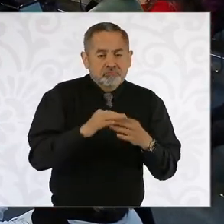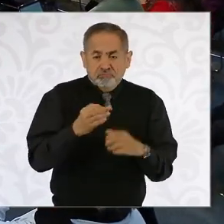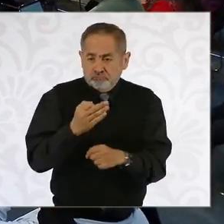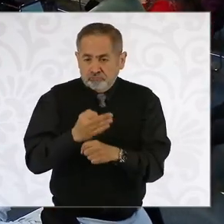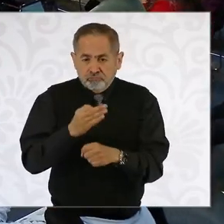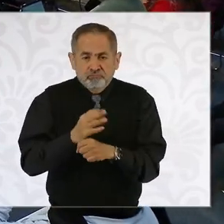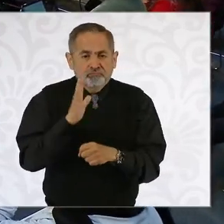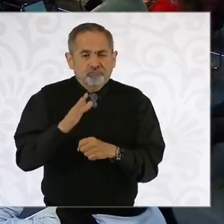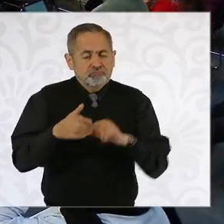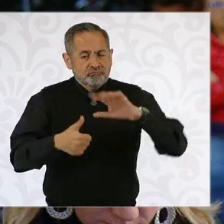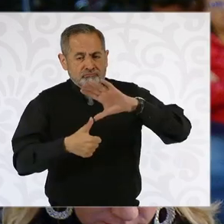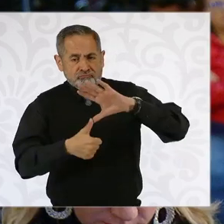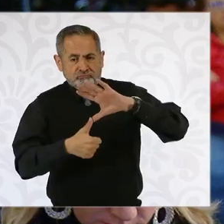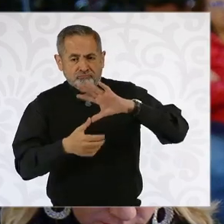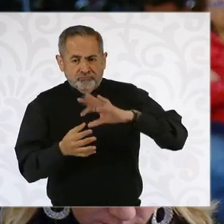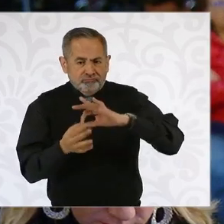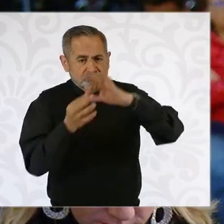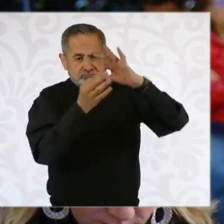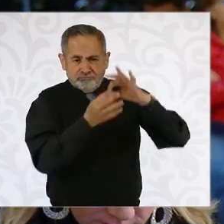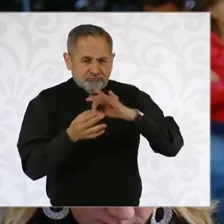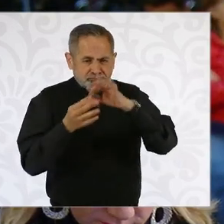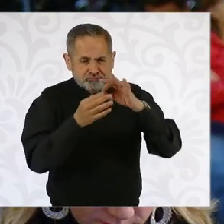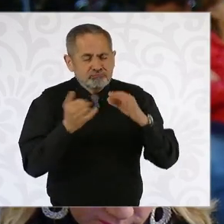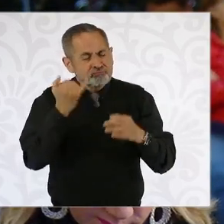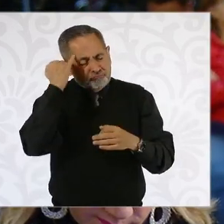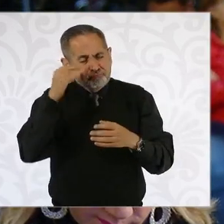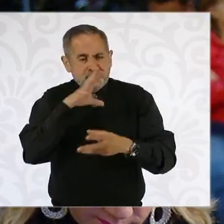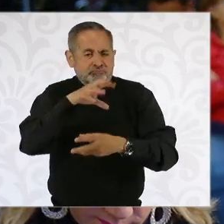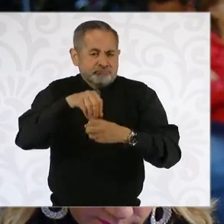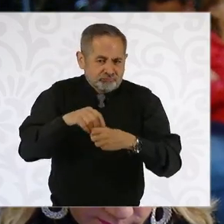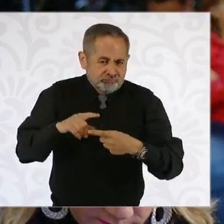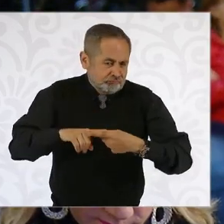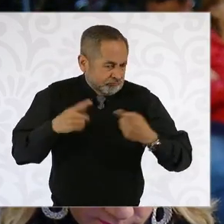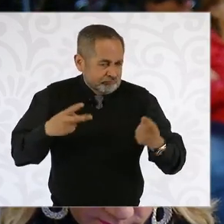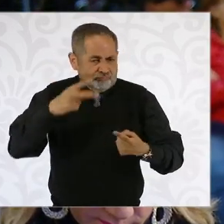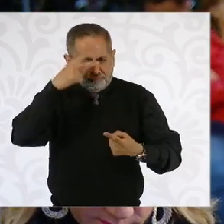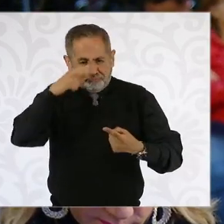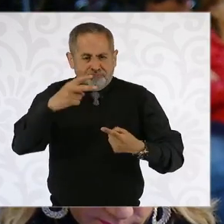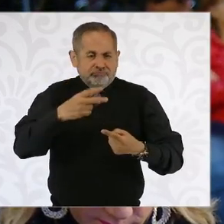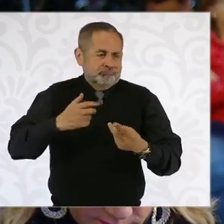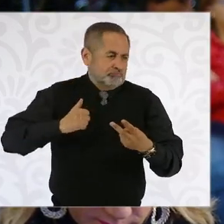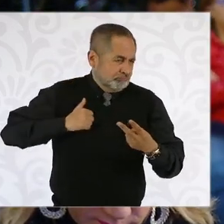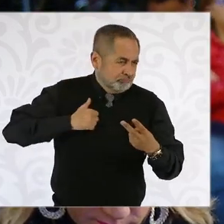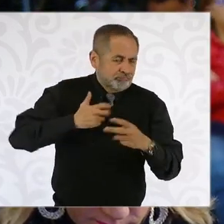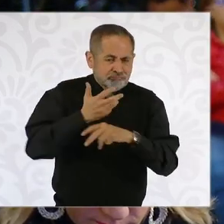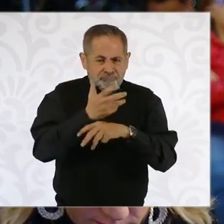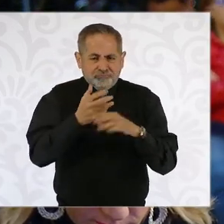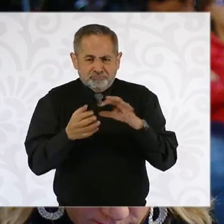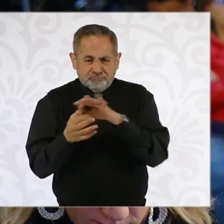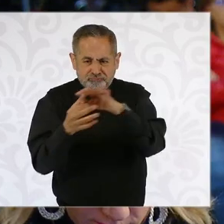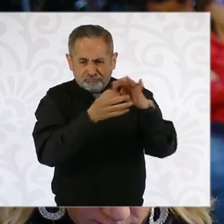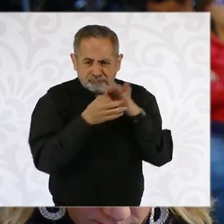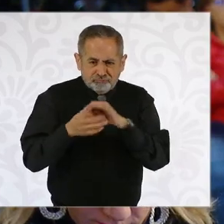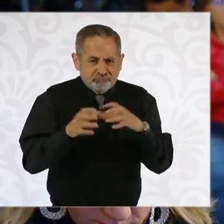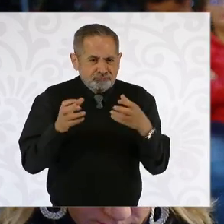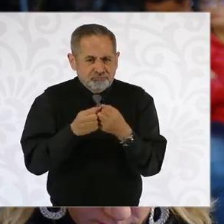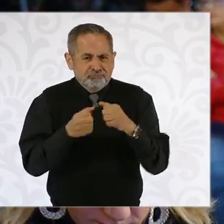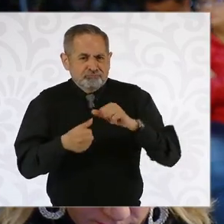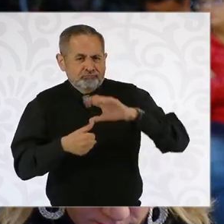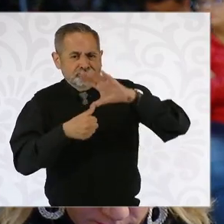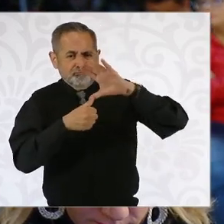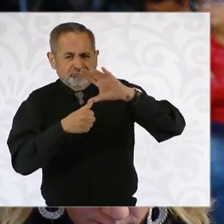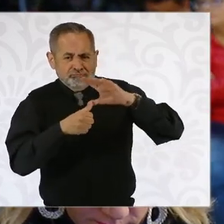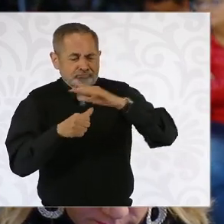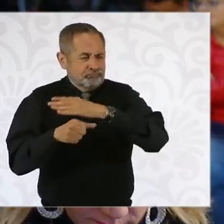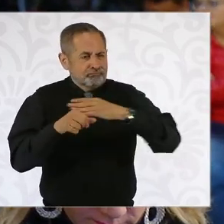tiempo de América del Norte. Y obviamente esta visión incluye, por supuesto, la parte de México, somos un país del hemisferio norte, al